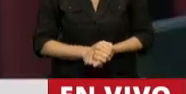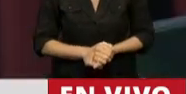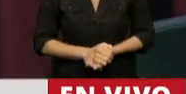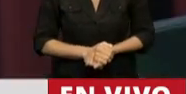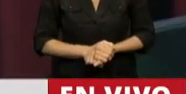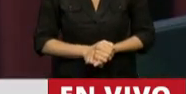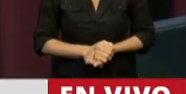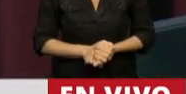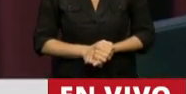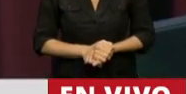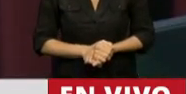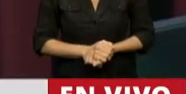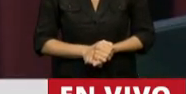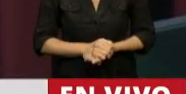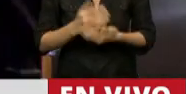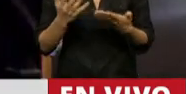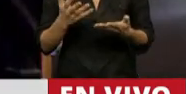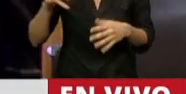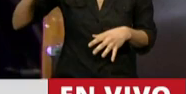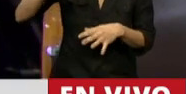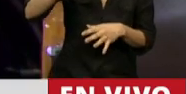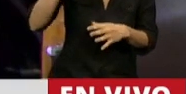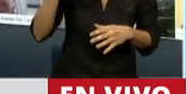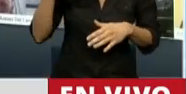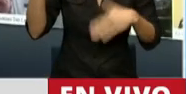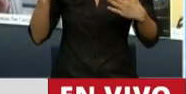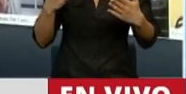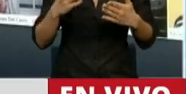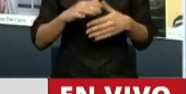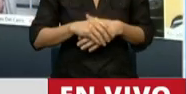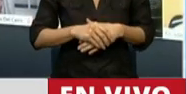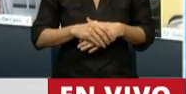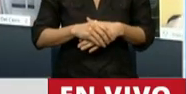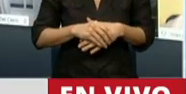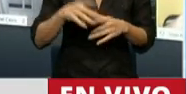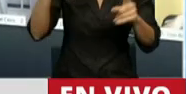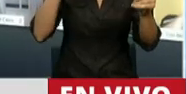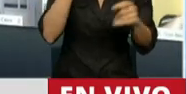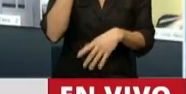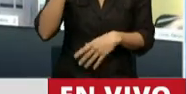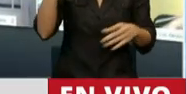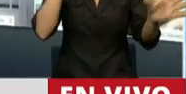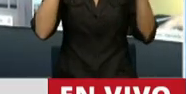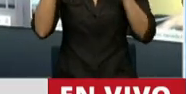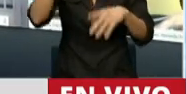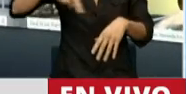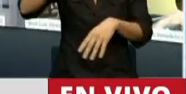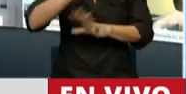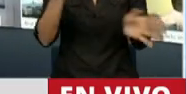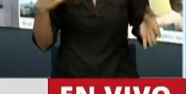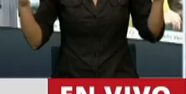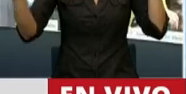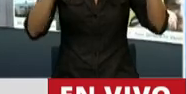A esos sectores es importante que sepan, no les gusta escuchar, no les gusta escuchar.